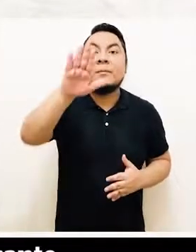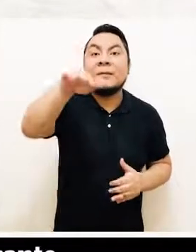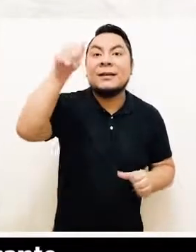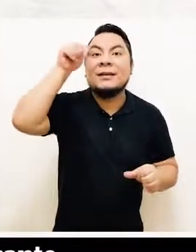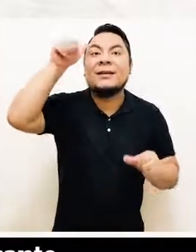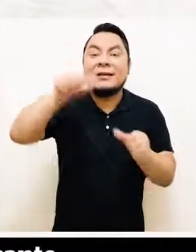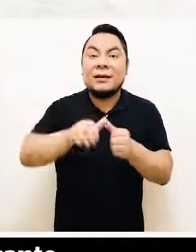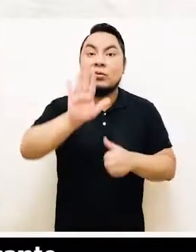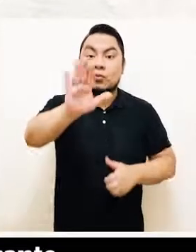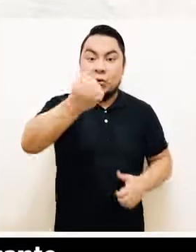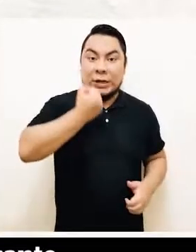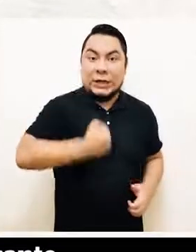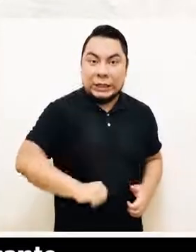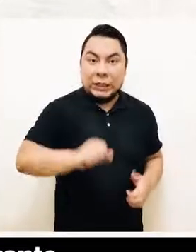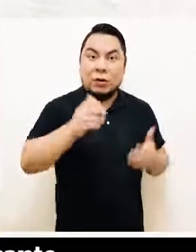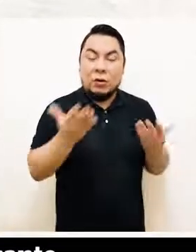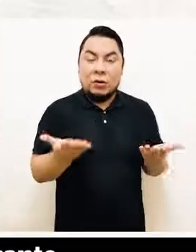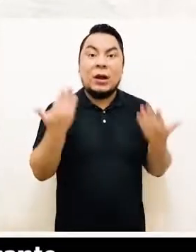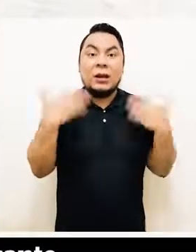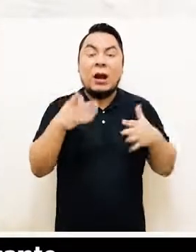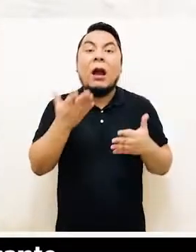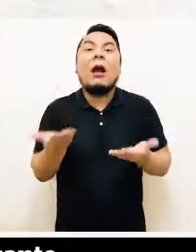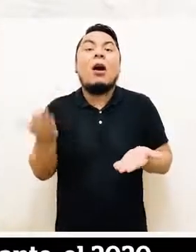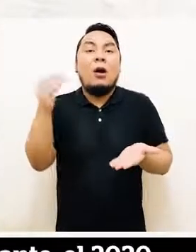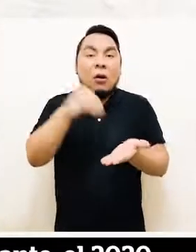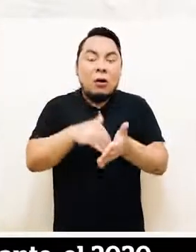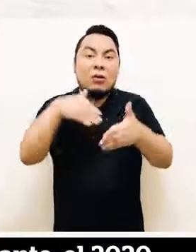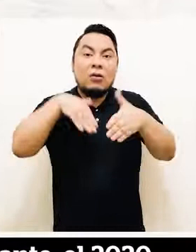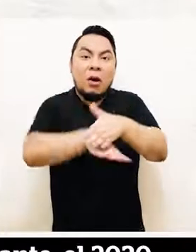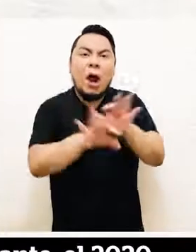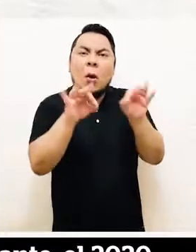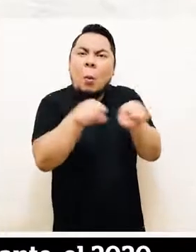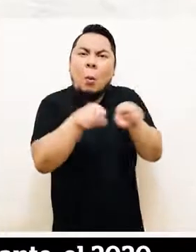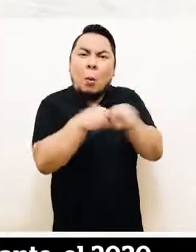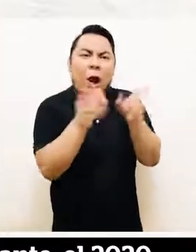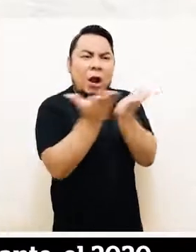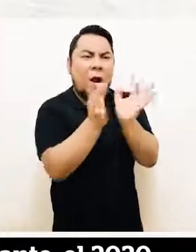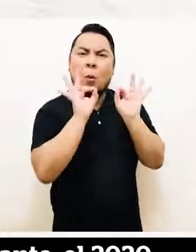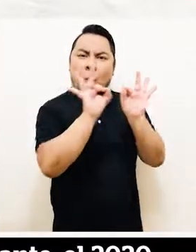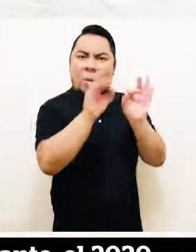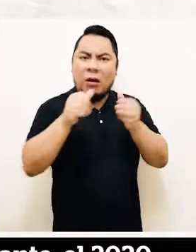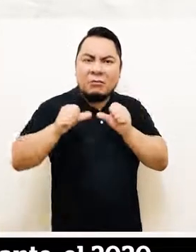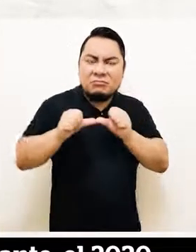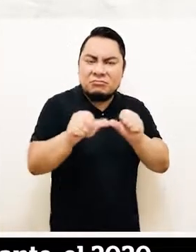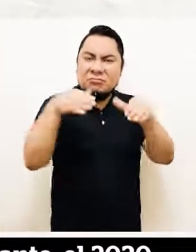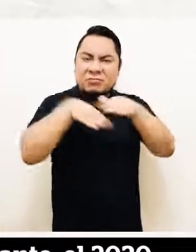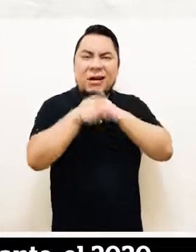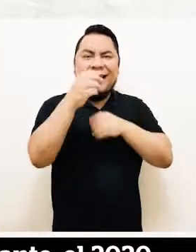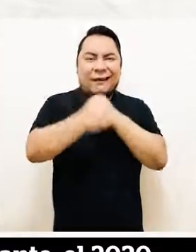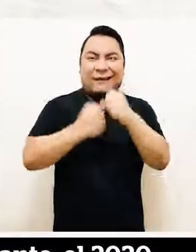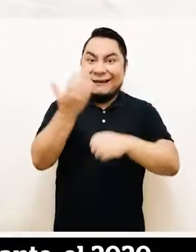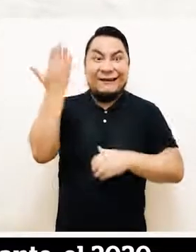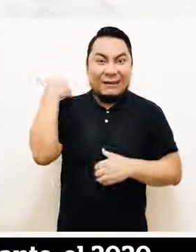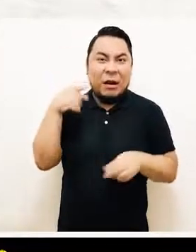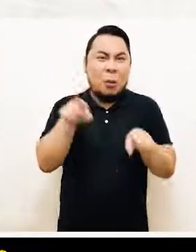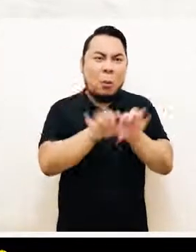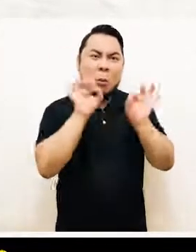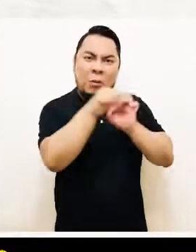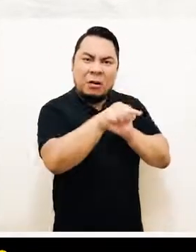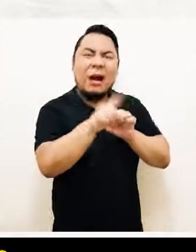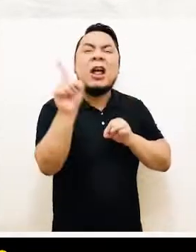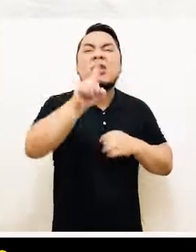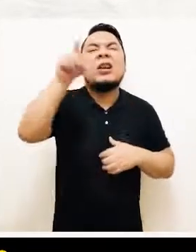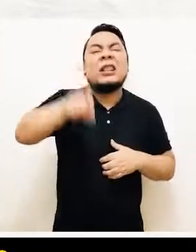Recuerda que si tu hija o hijo renovará su vacante en la misma institución educativa a la que asició durante el 2020,